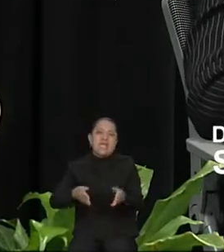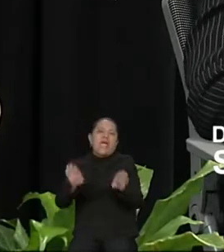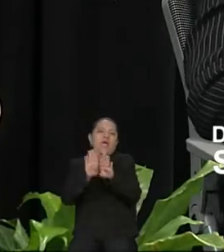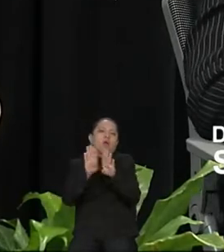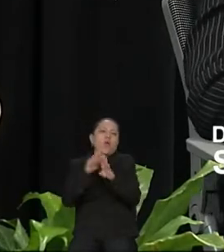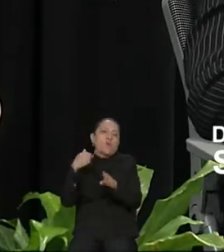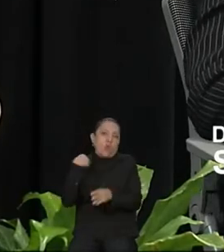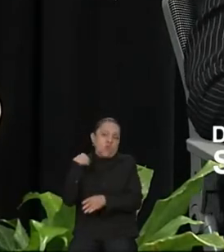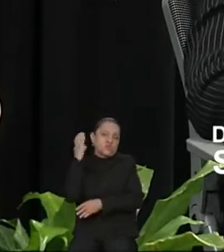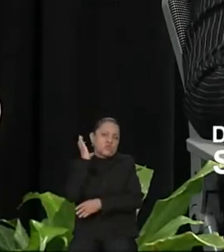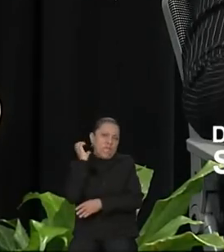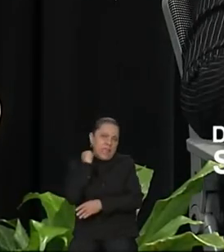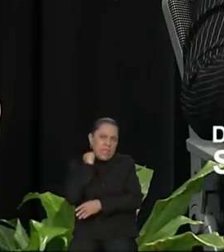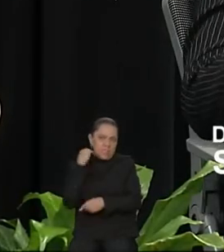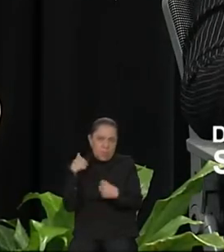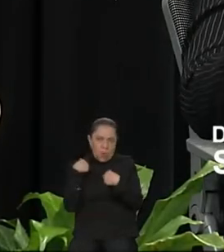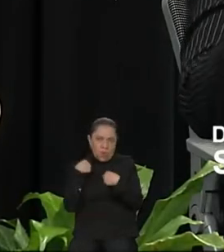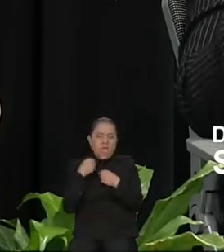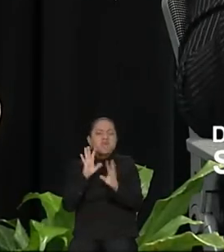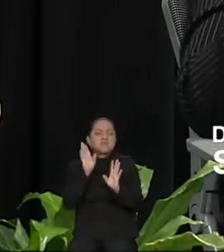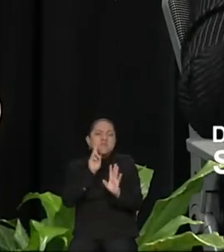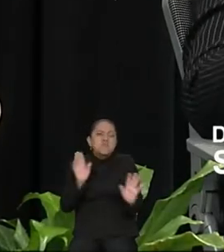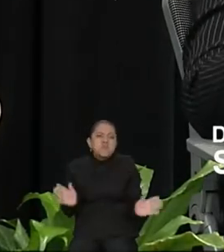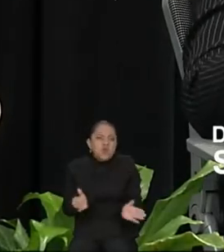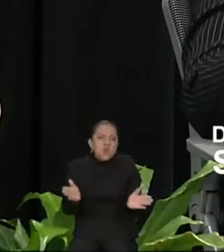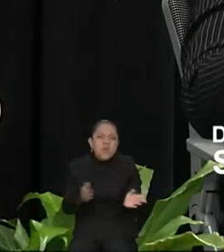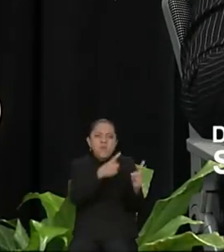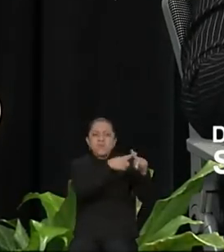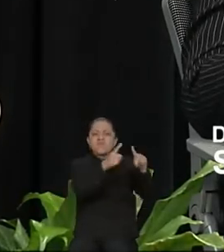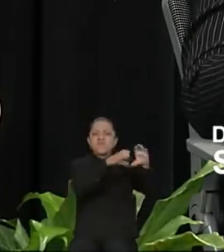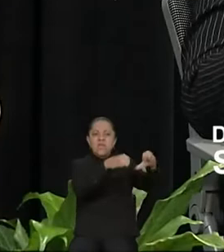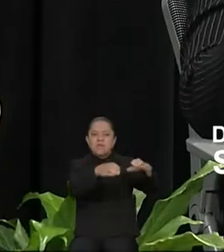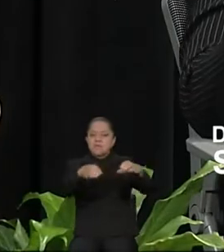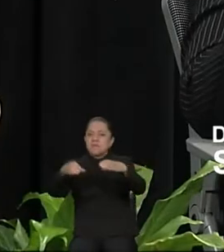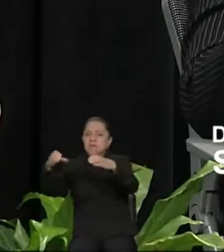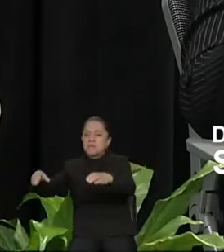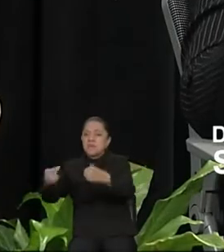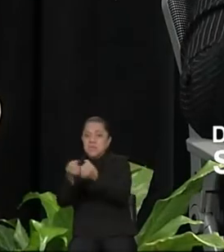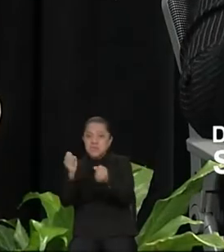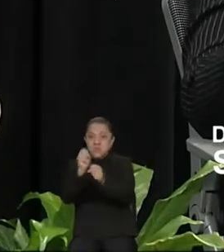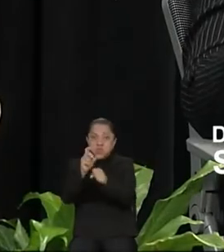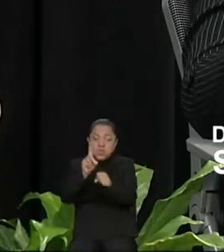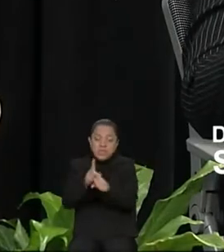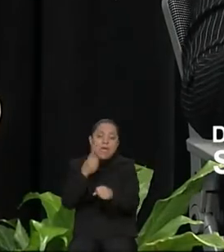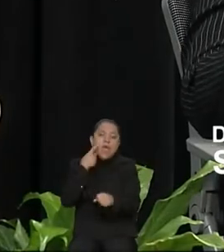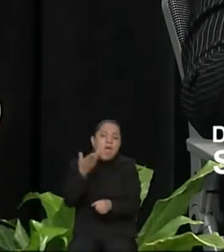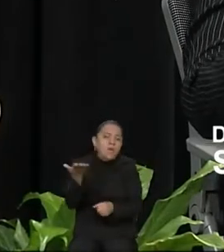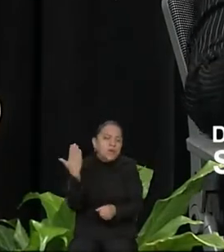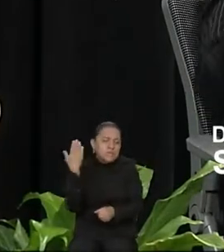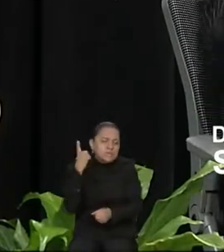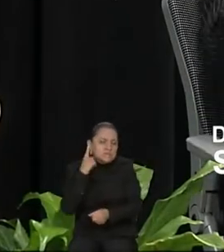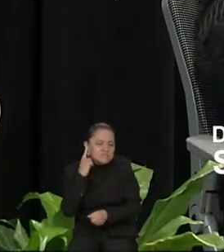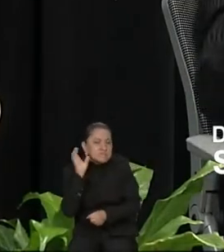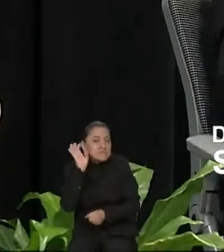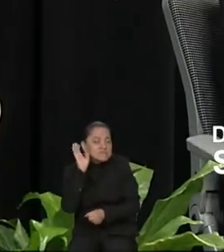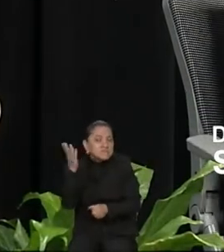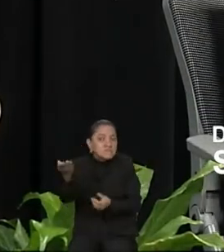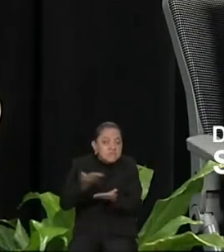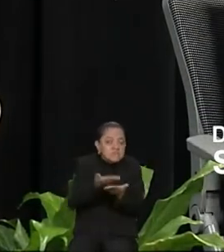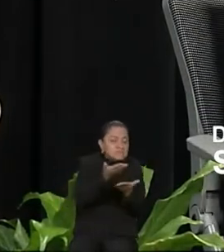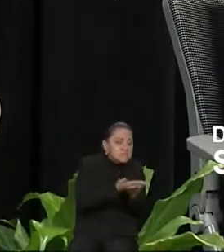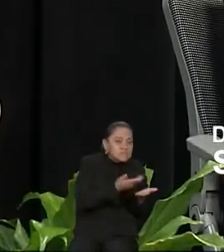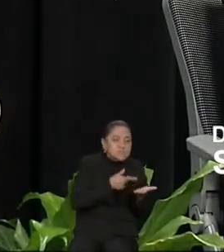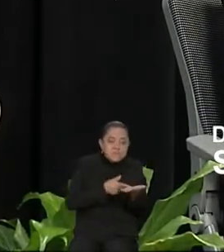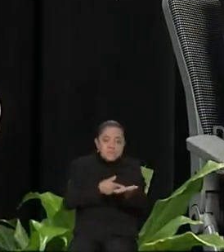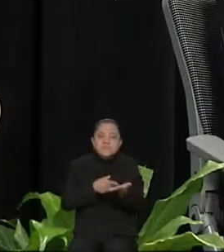la apertura de diversos sectores de la sociedad para escuchar sus opiniones en el proceso de aprobación. Es importante llamar a todos